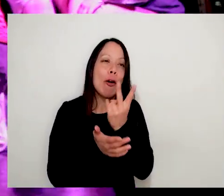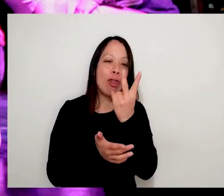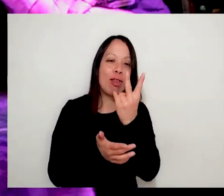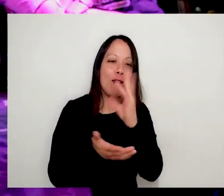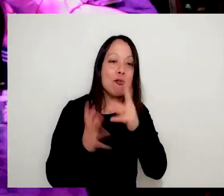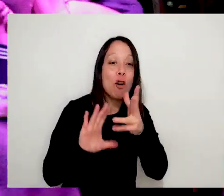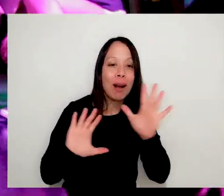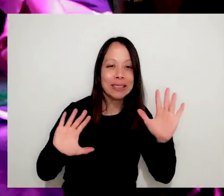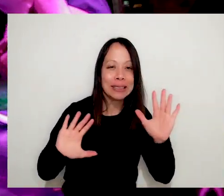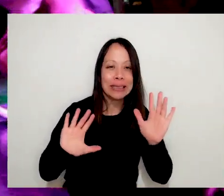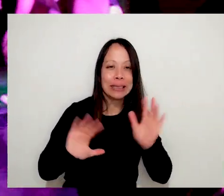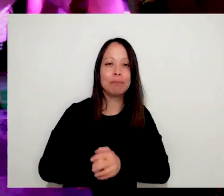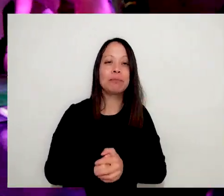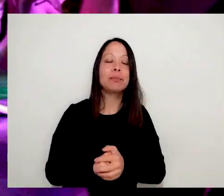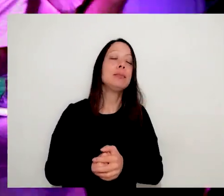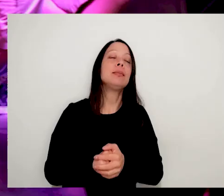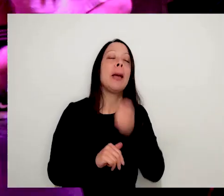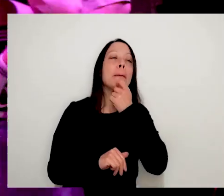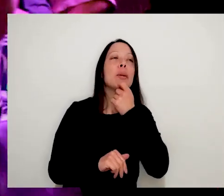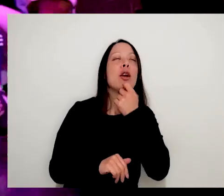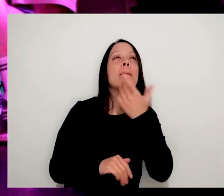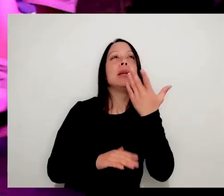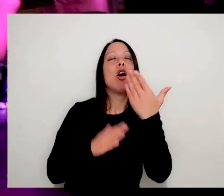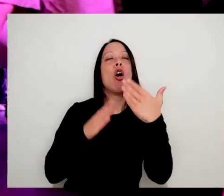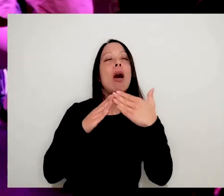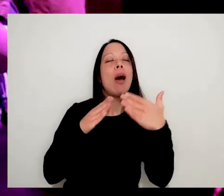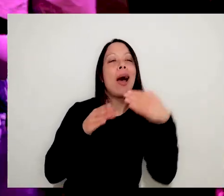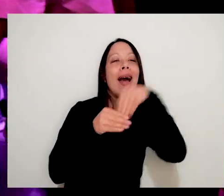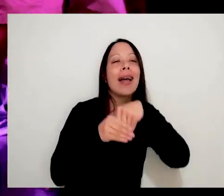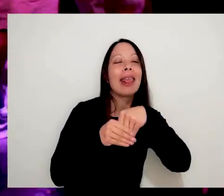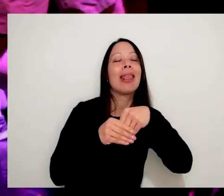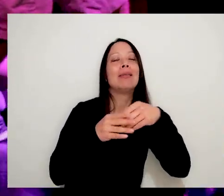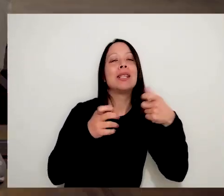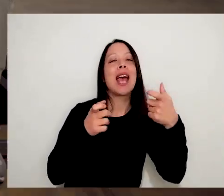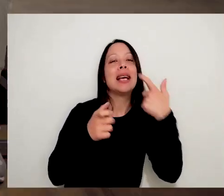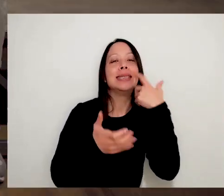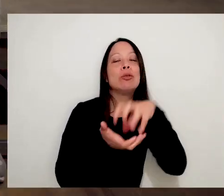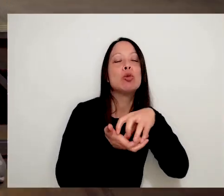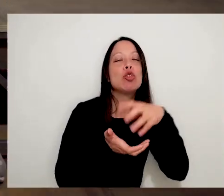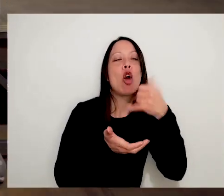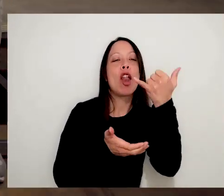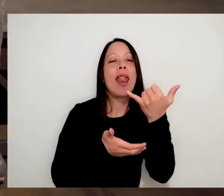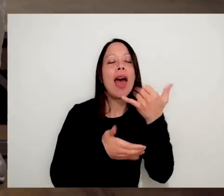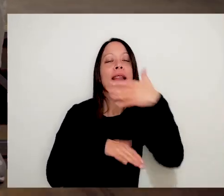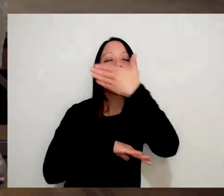siempre la academia busca la calle. Y más allá de la calle por calle, busca también esas